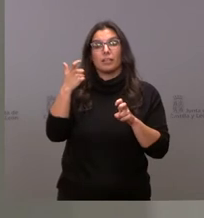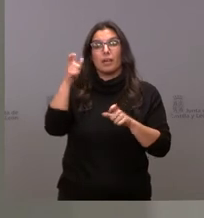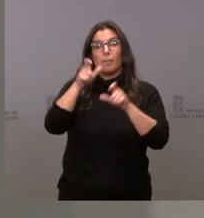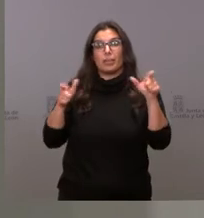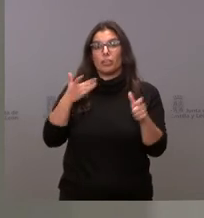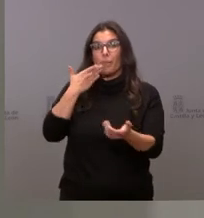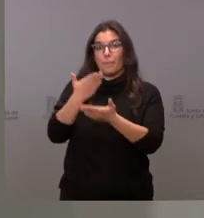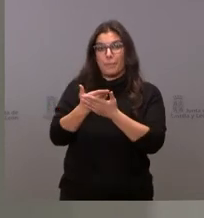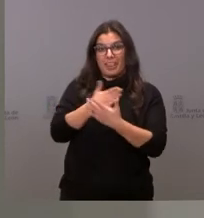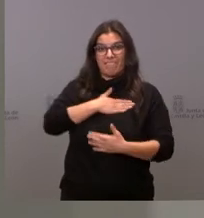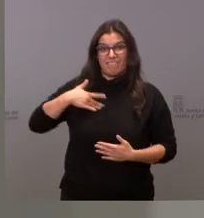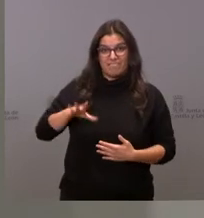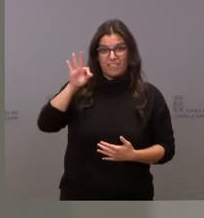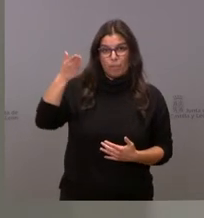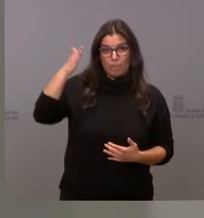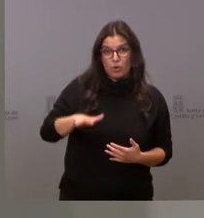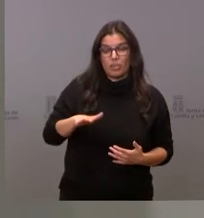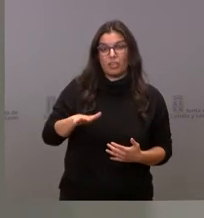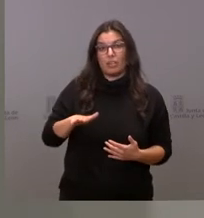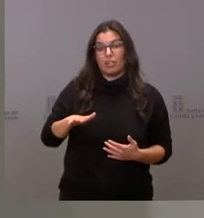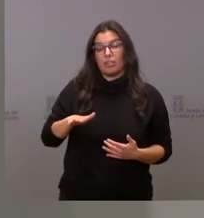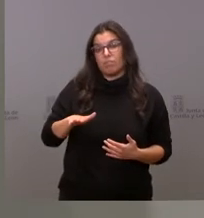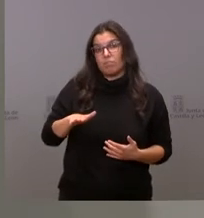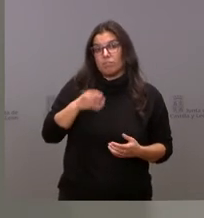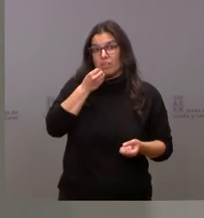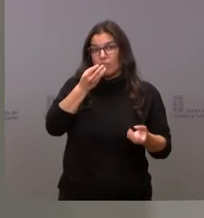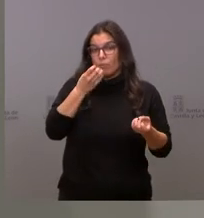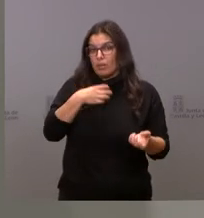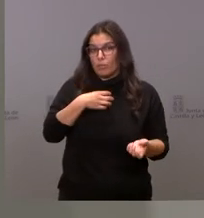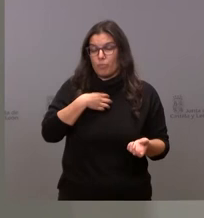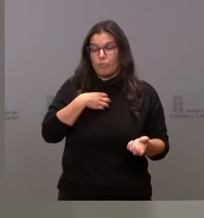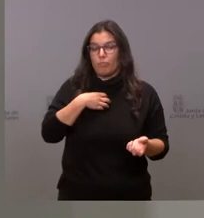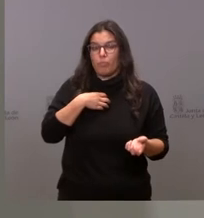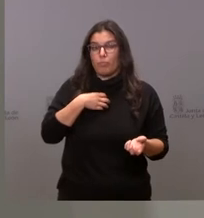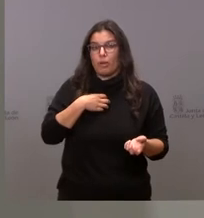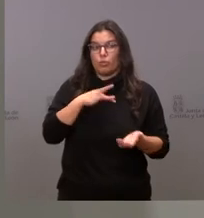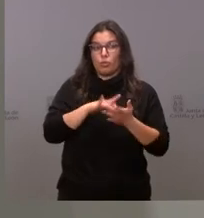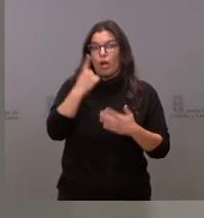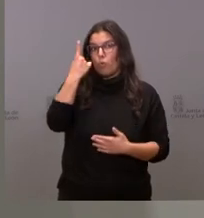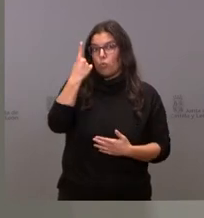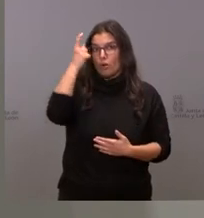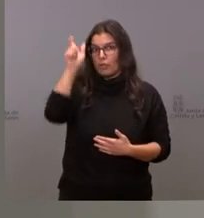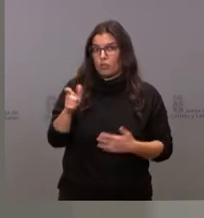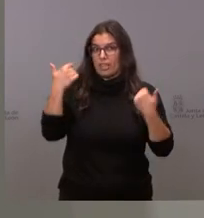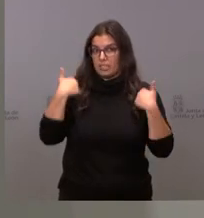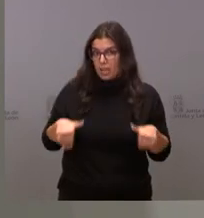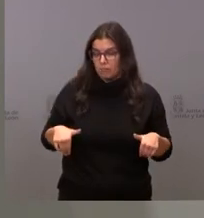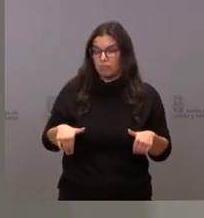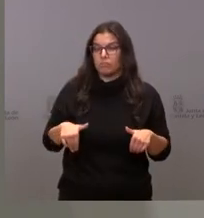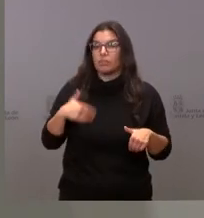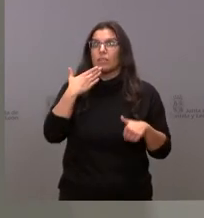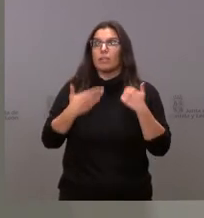aplicación de la ley de la eutanasia más allá de lo que ya es conocido se ha aplicado en un caso se ha solicitado